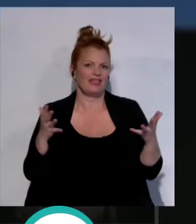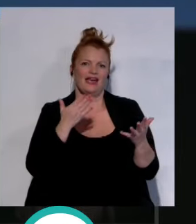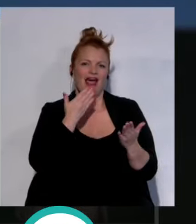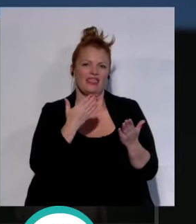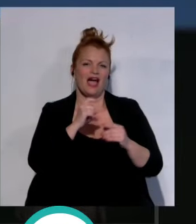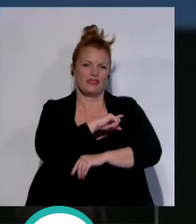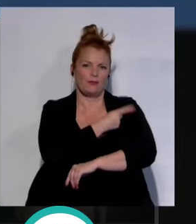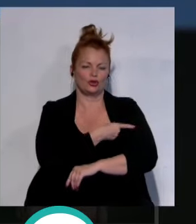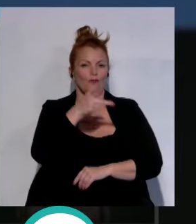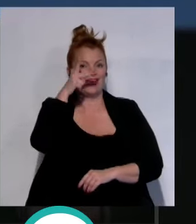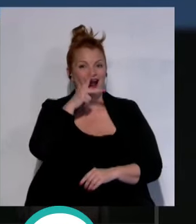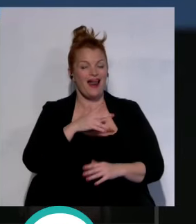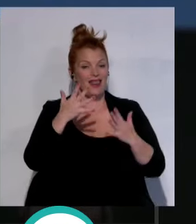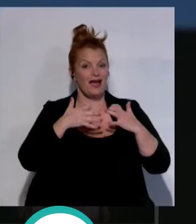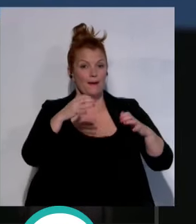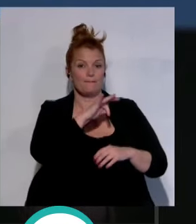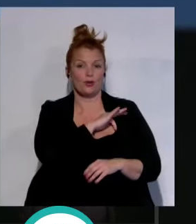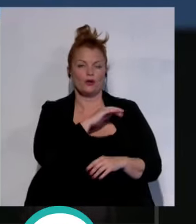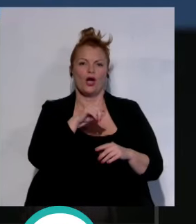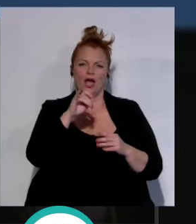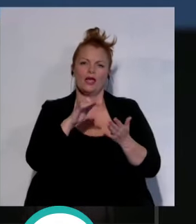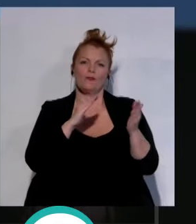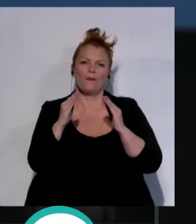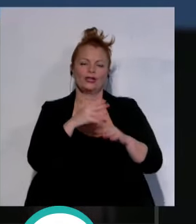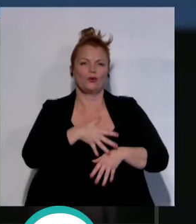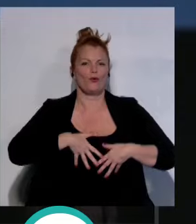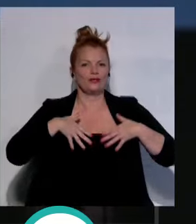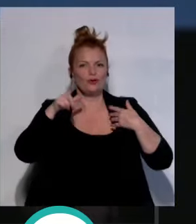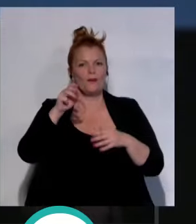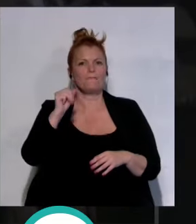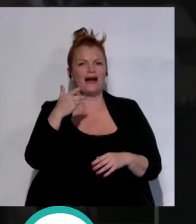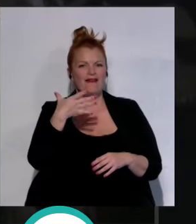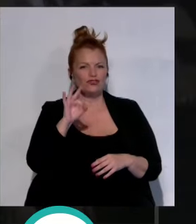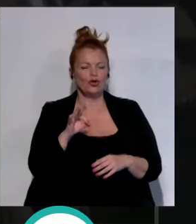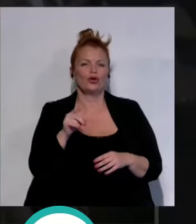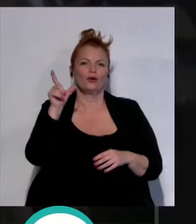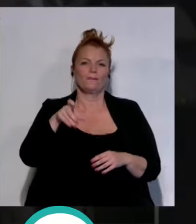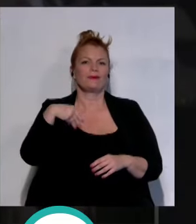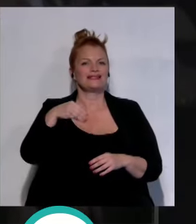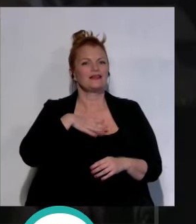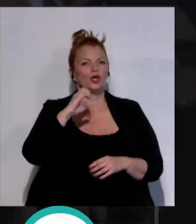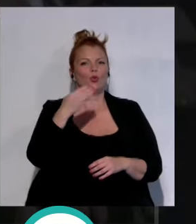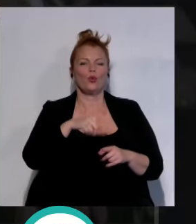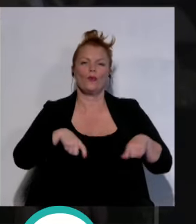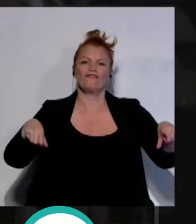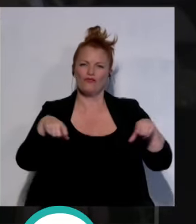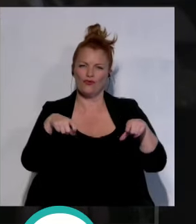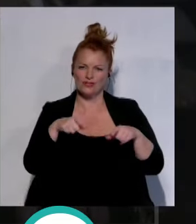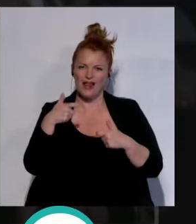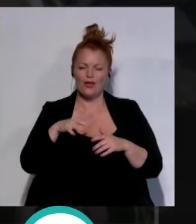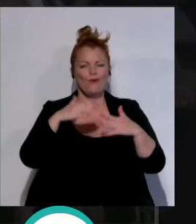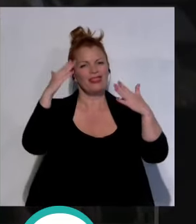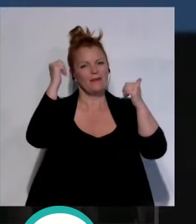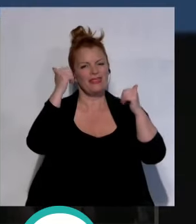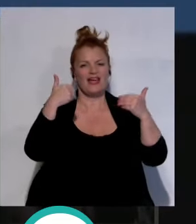la gala contó con momentos especialmente emotivos como la intervención de Pablo Isorna presidente del club Virgili que se despedía